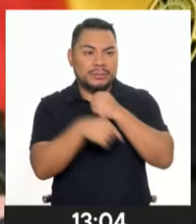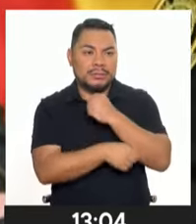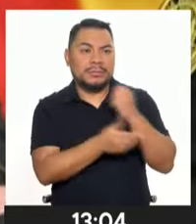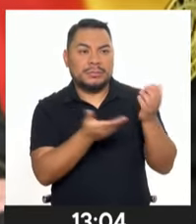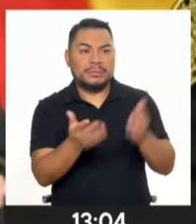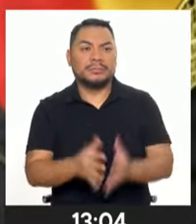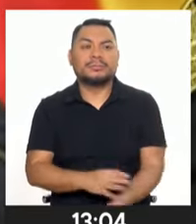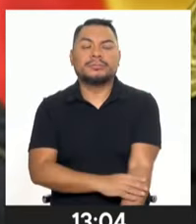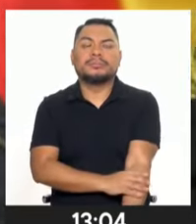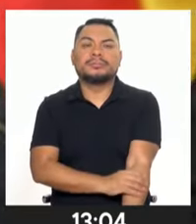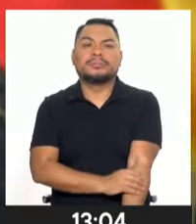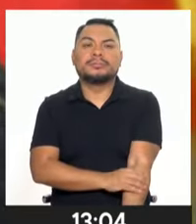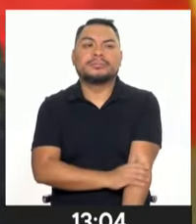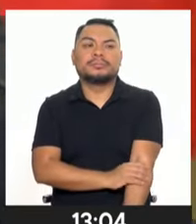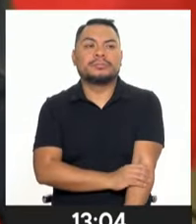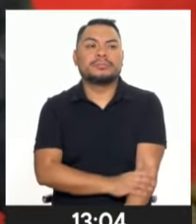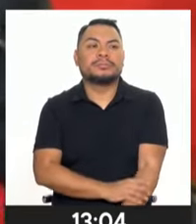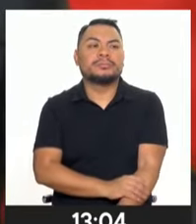batería.